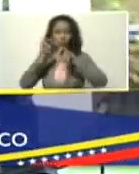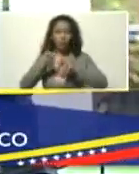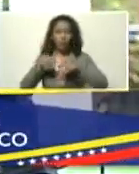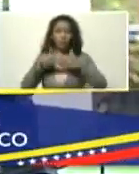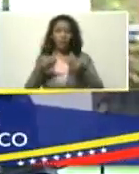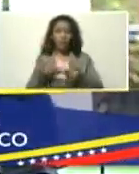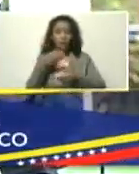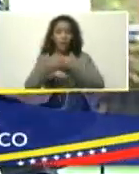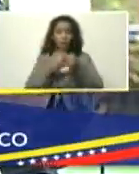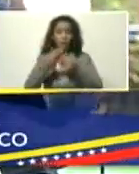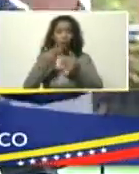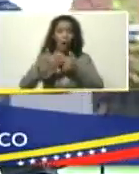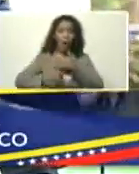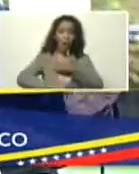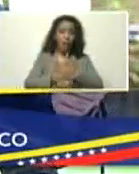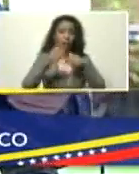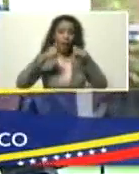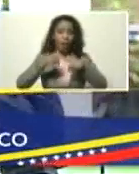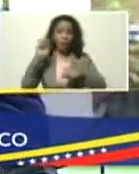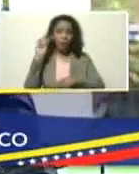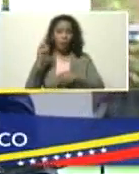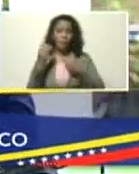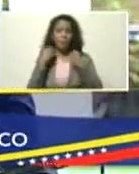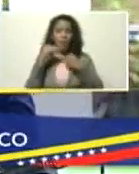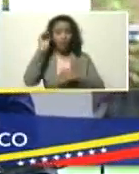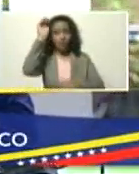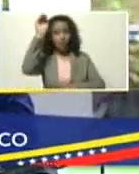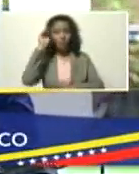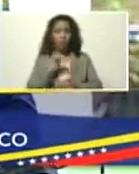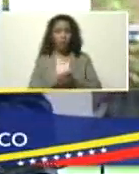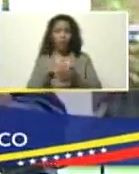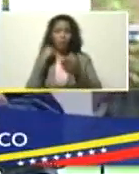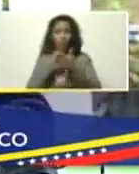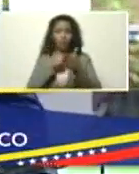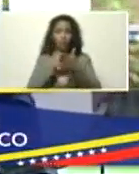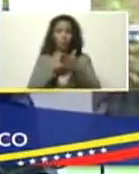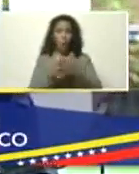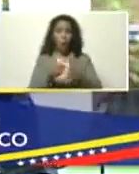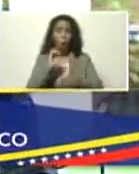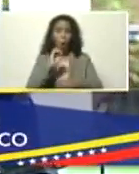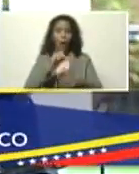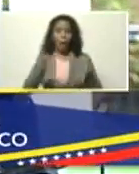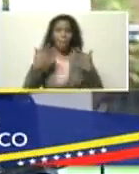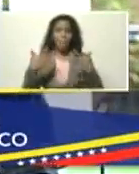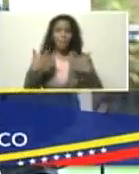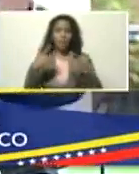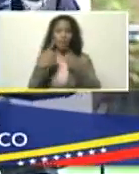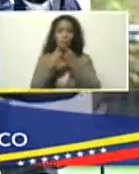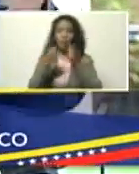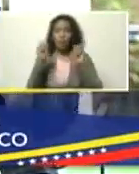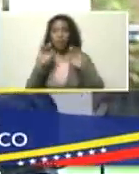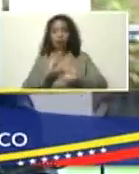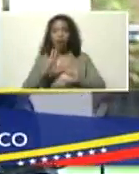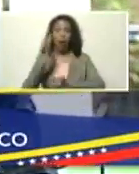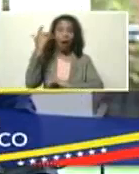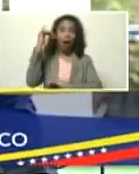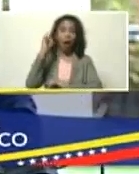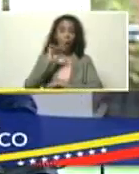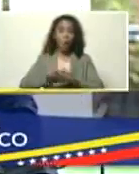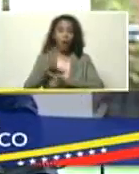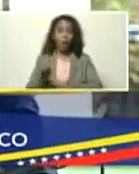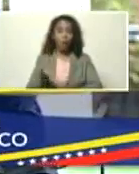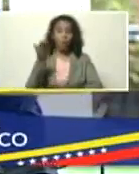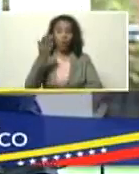que se están adelantando desde Venezuela para combatir la crisis o la emergencia climática que ya tenemos, porque también es importante